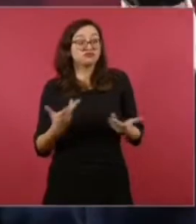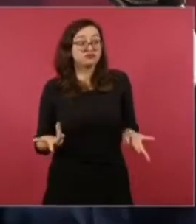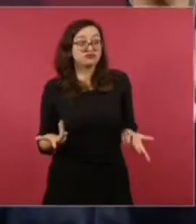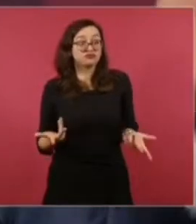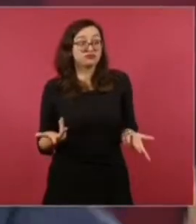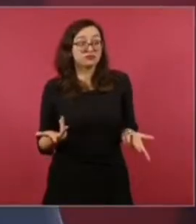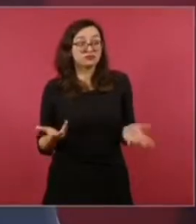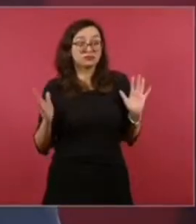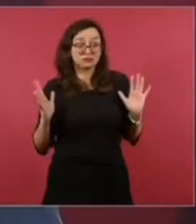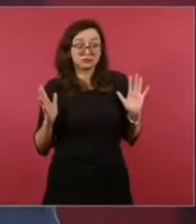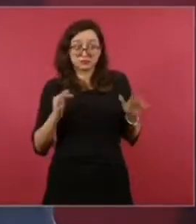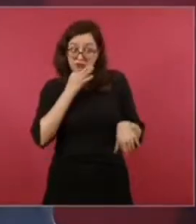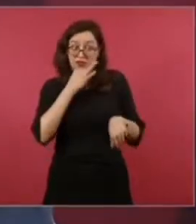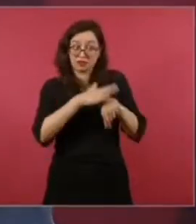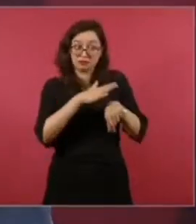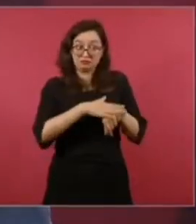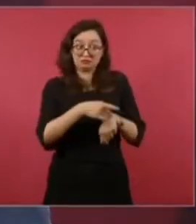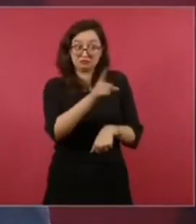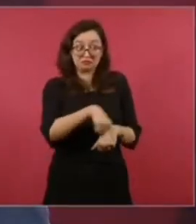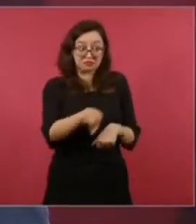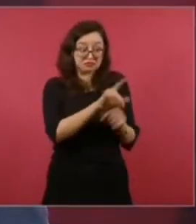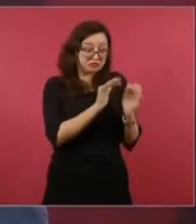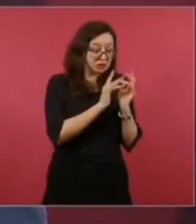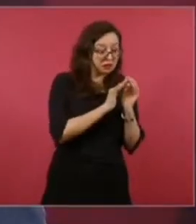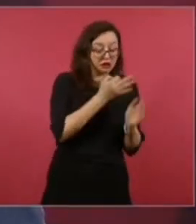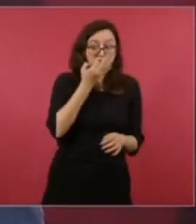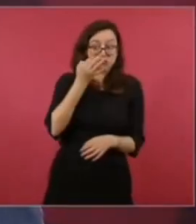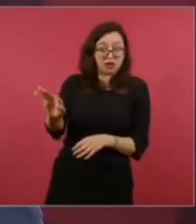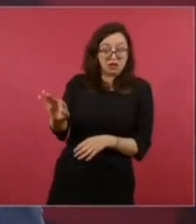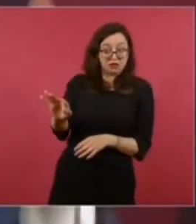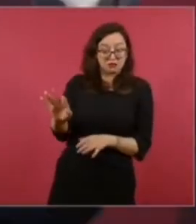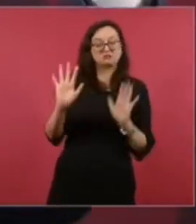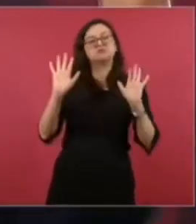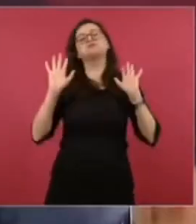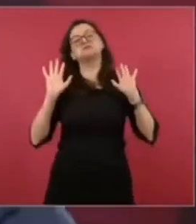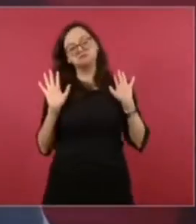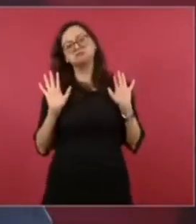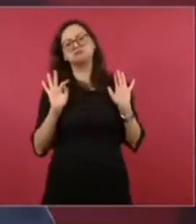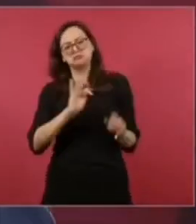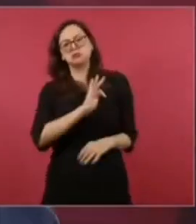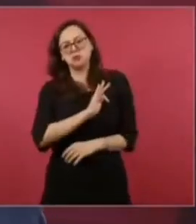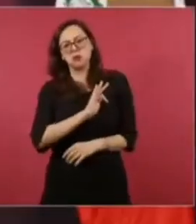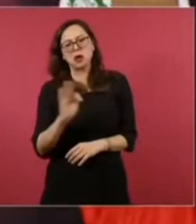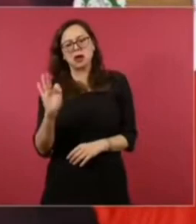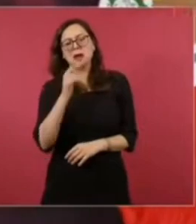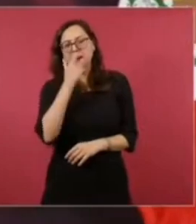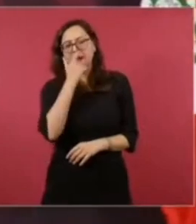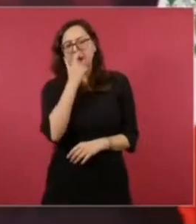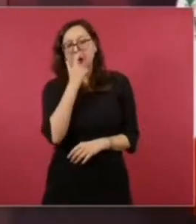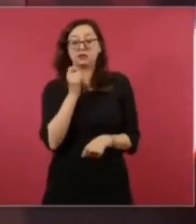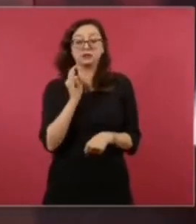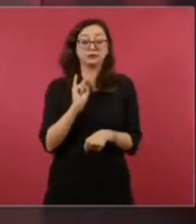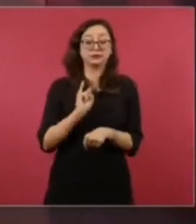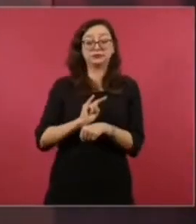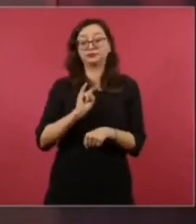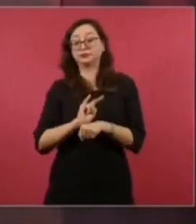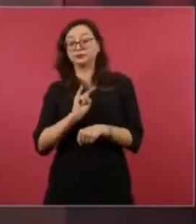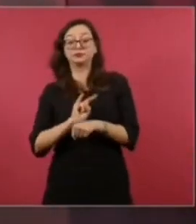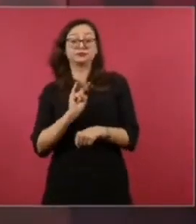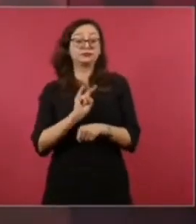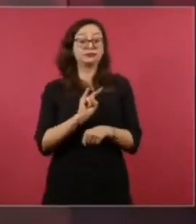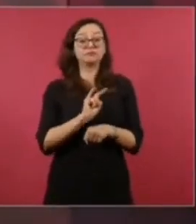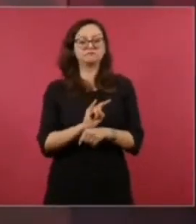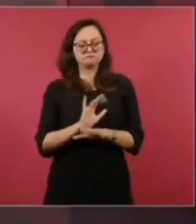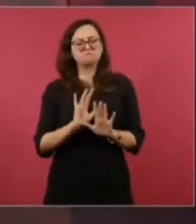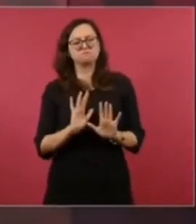al pueblo, el que finge representar al pueblo,